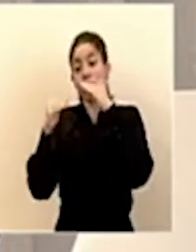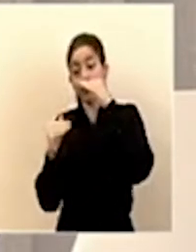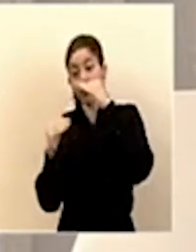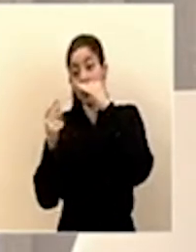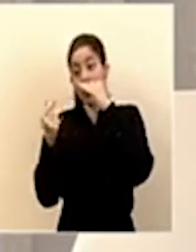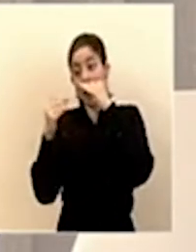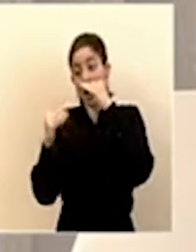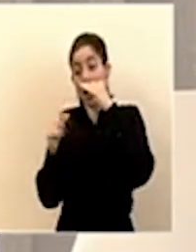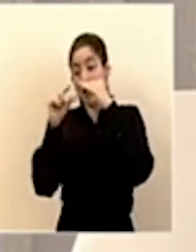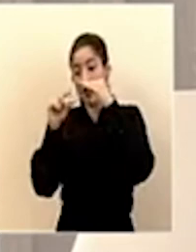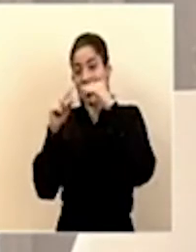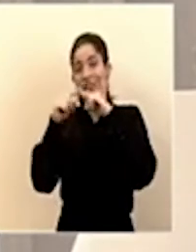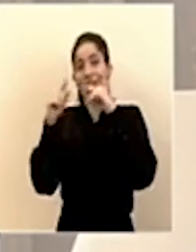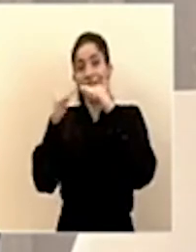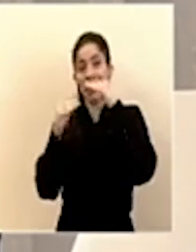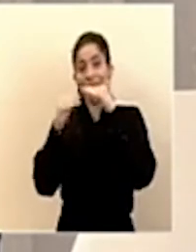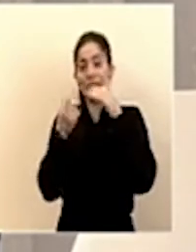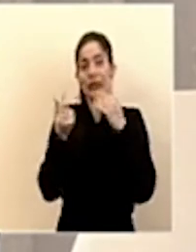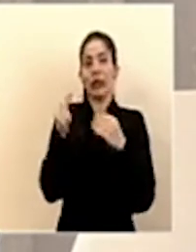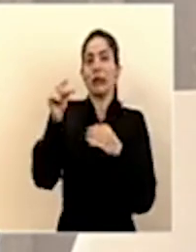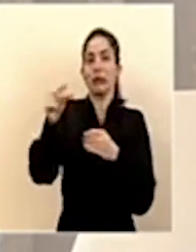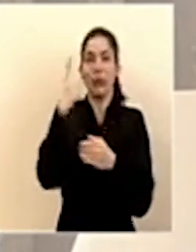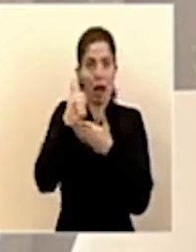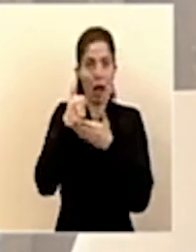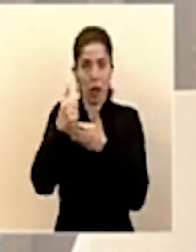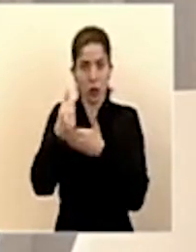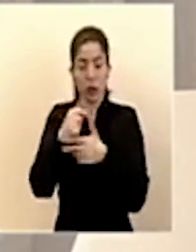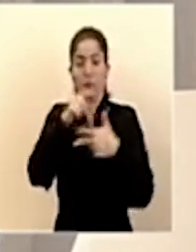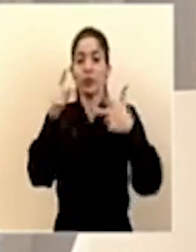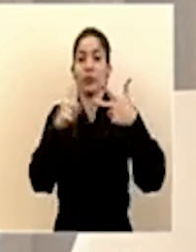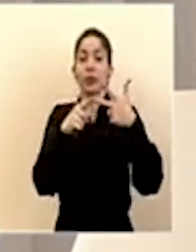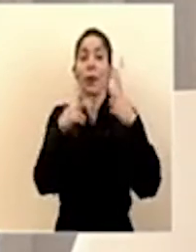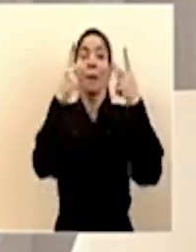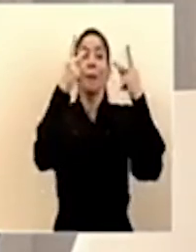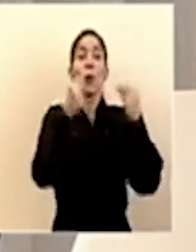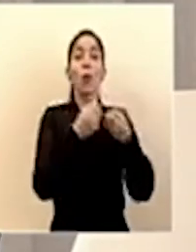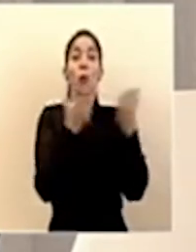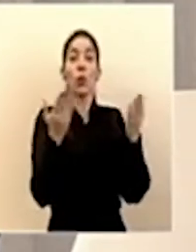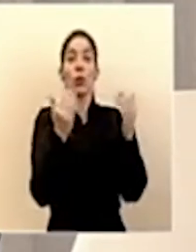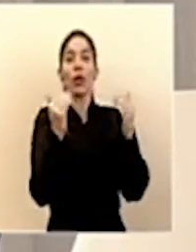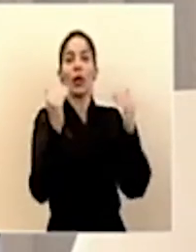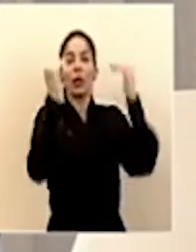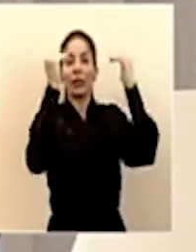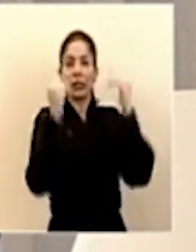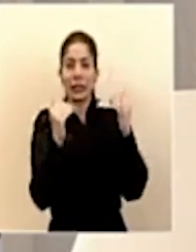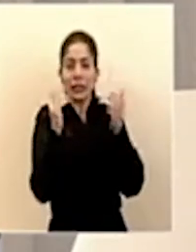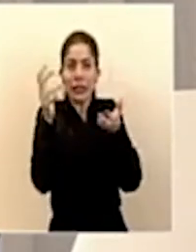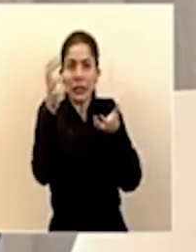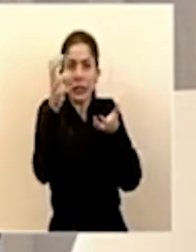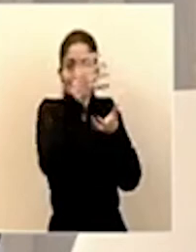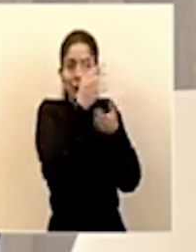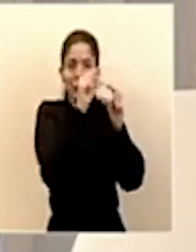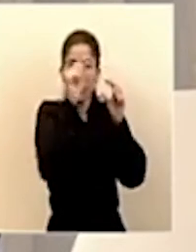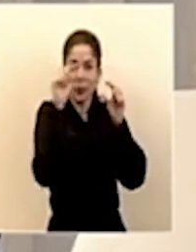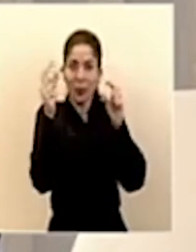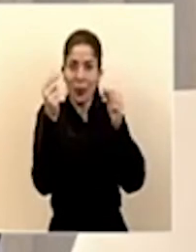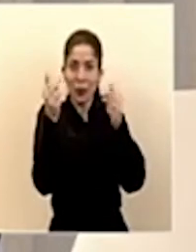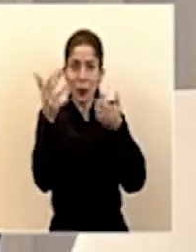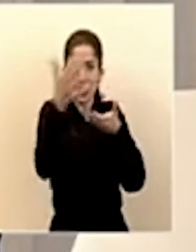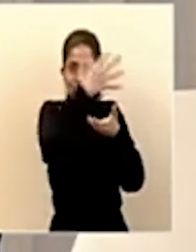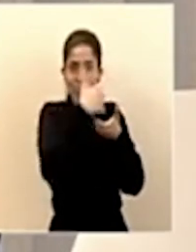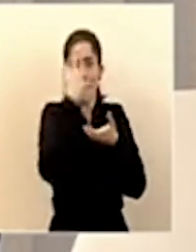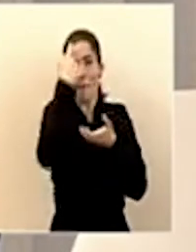solidaria y el recorte o reacomodo del presupuesto público quitando montos del presupuesto para